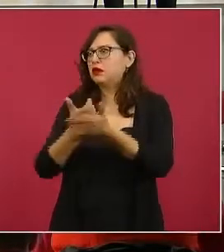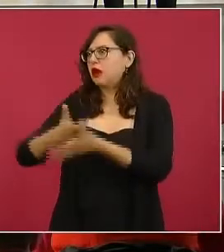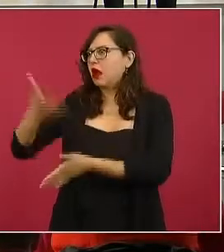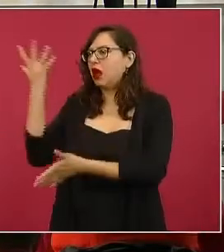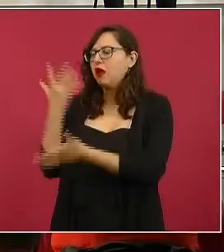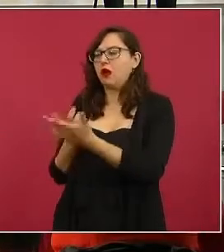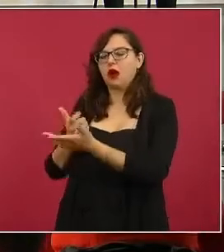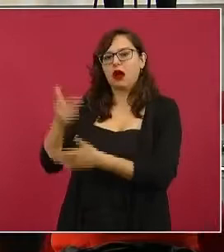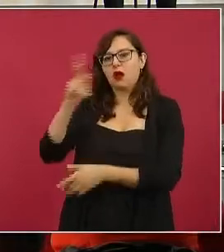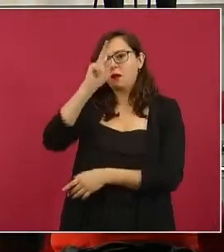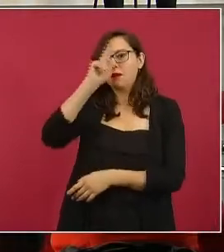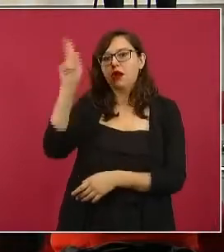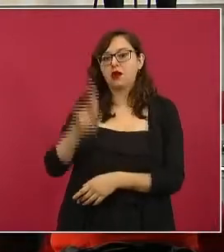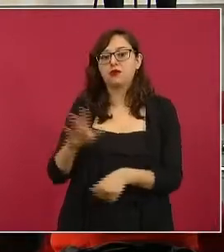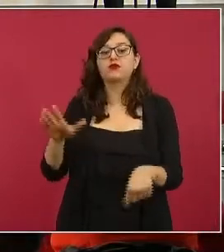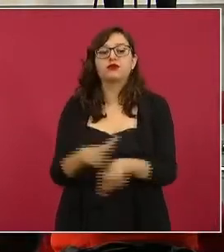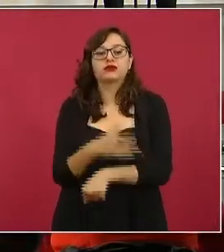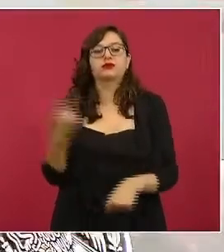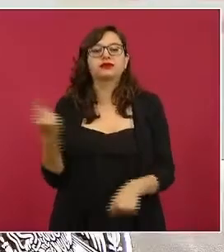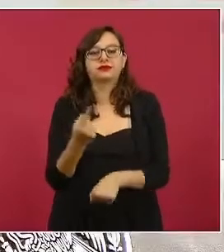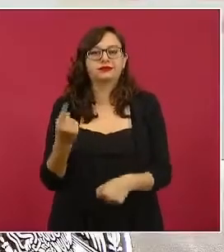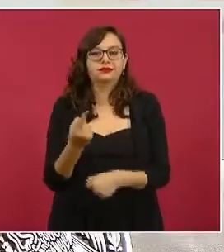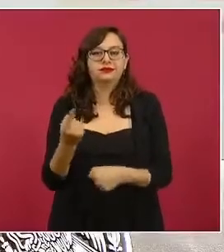principalmente Rusia y China.